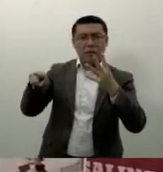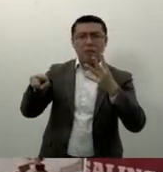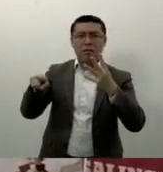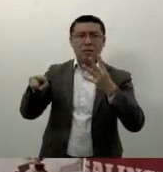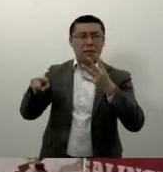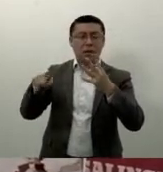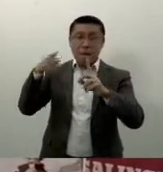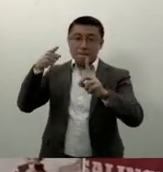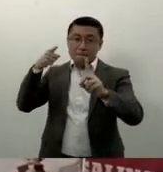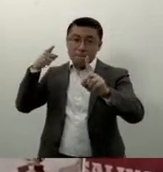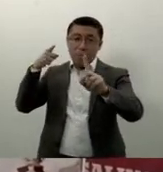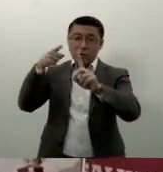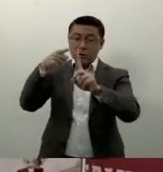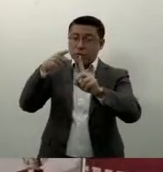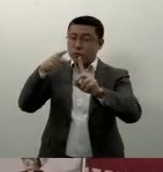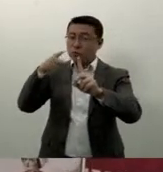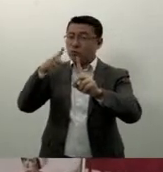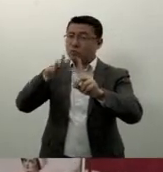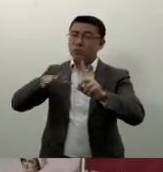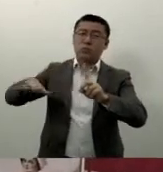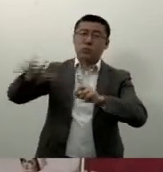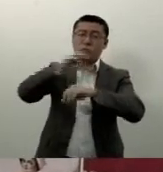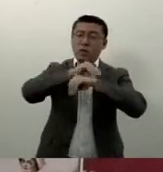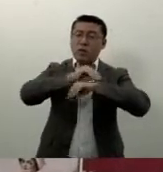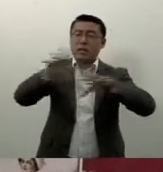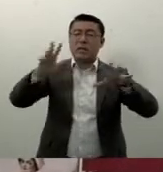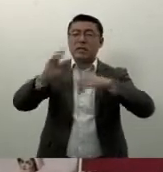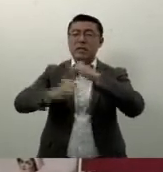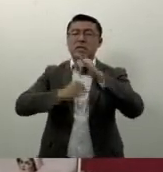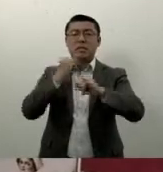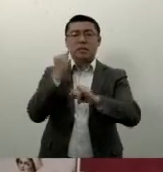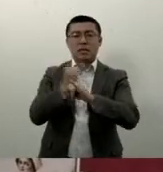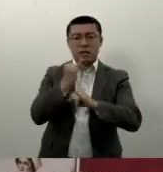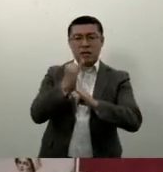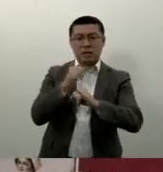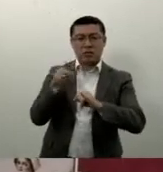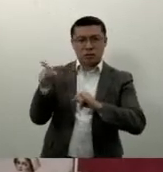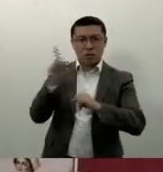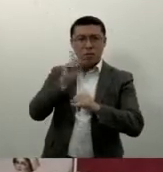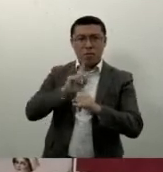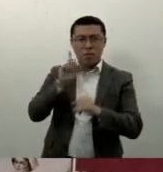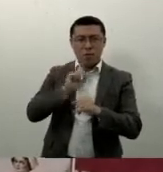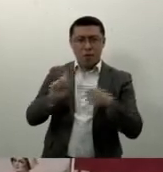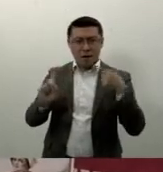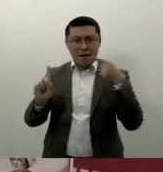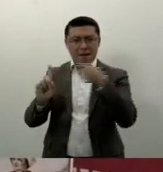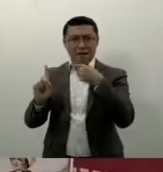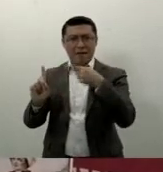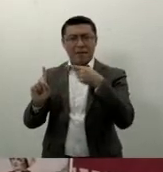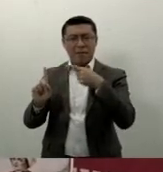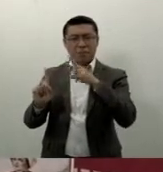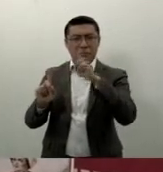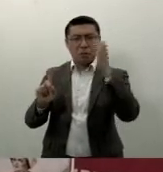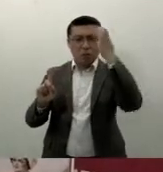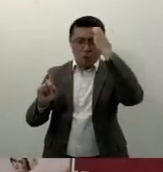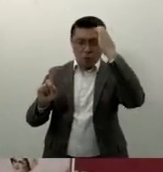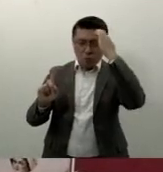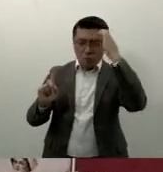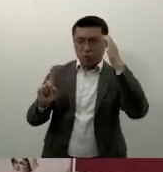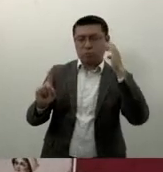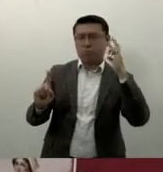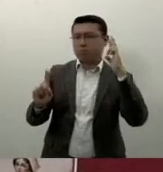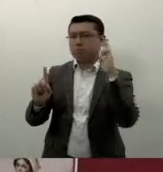internacional, Lidia George consiguió el respeto unánime de la crítica con su estremecedora novela